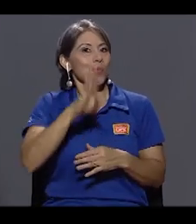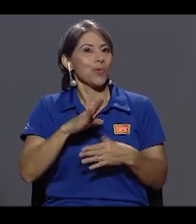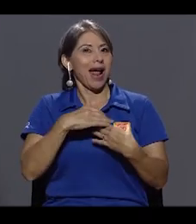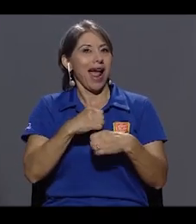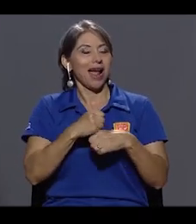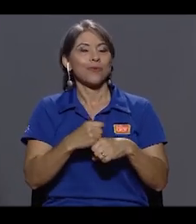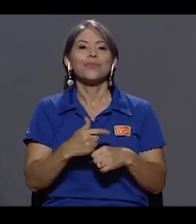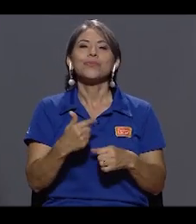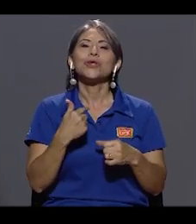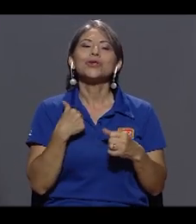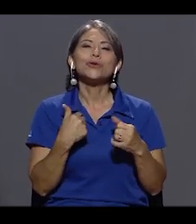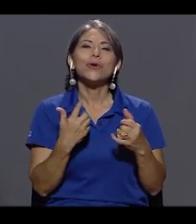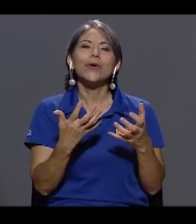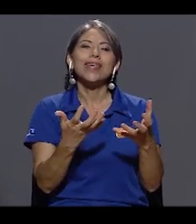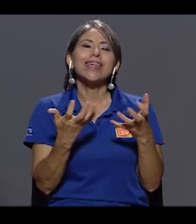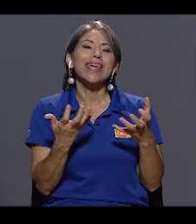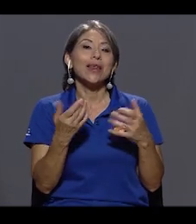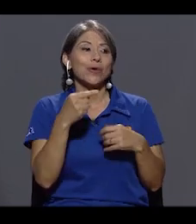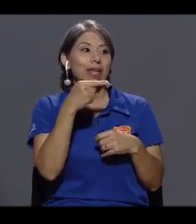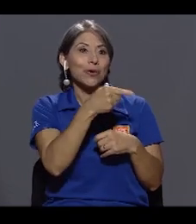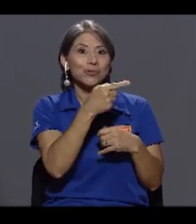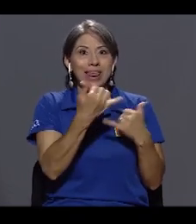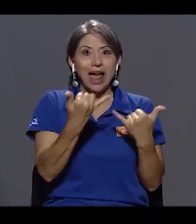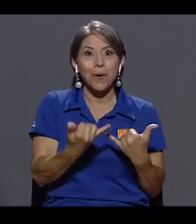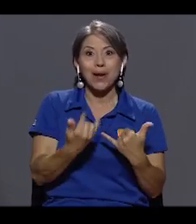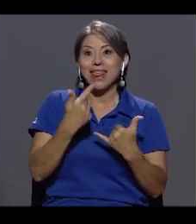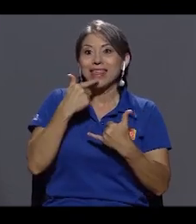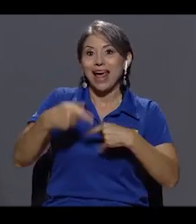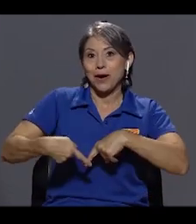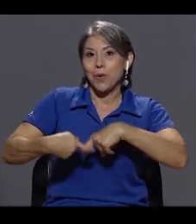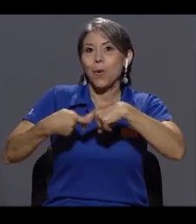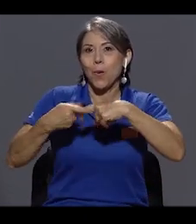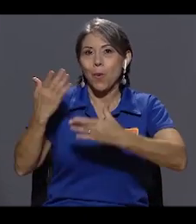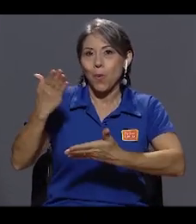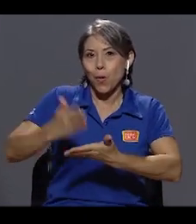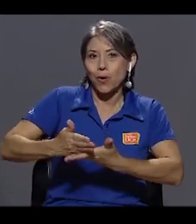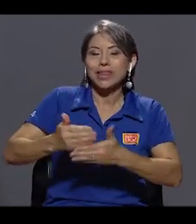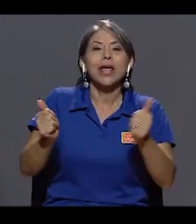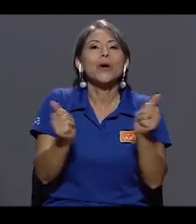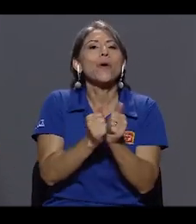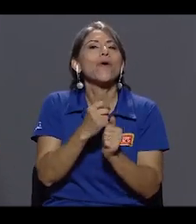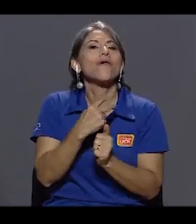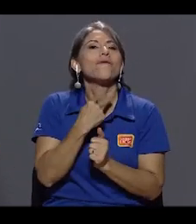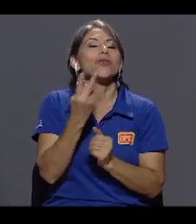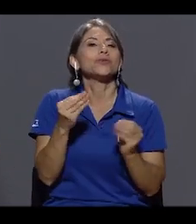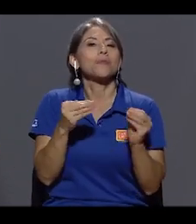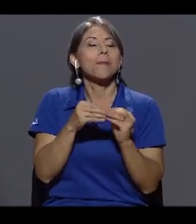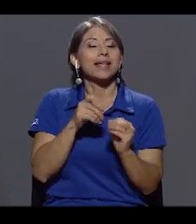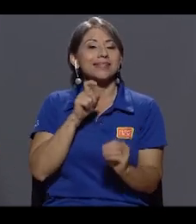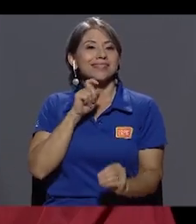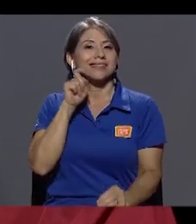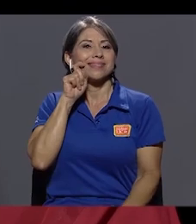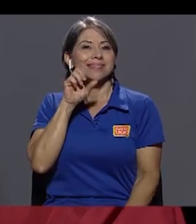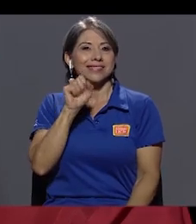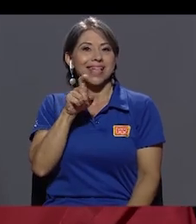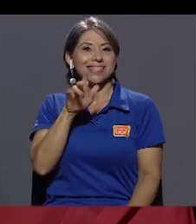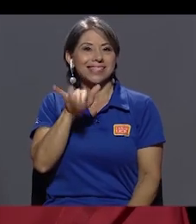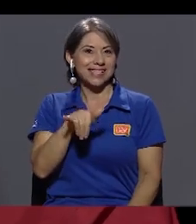Quiero que me envíe ahora a corte con el personaje más sexy que usted tenga.